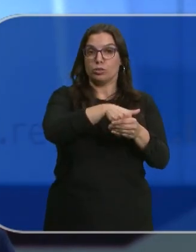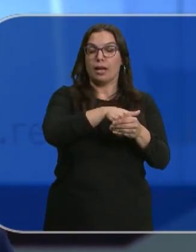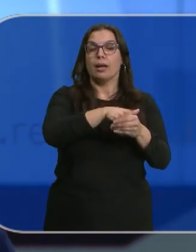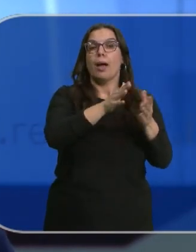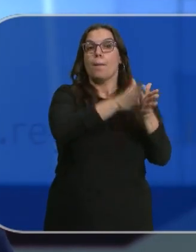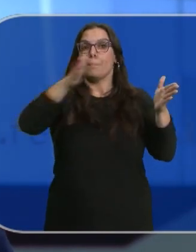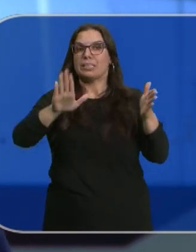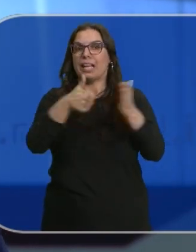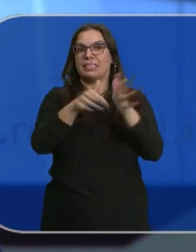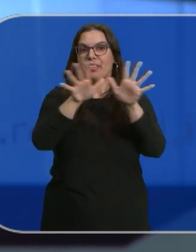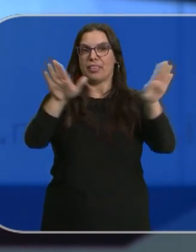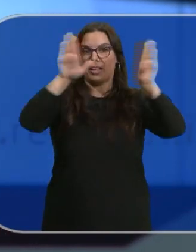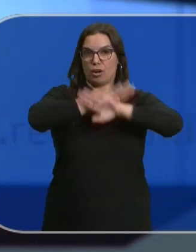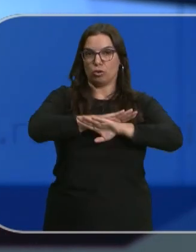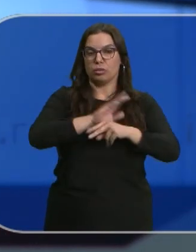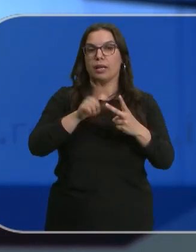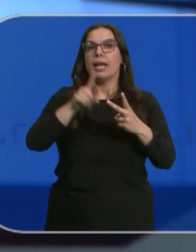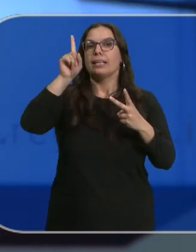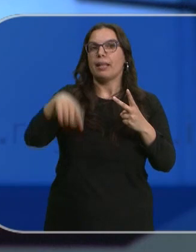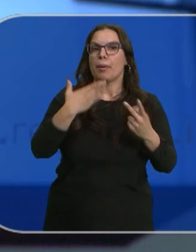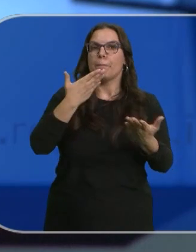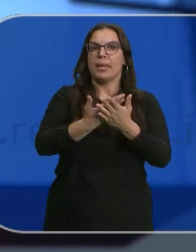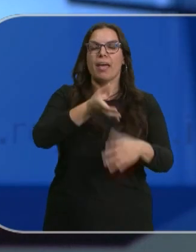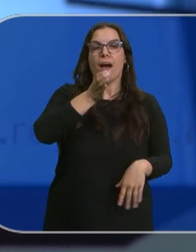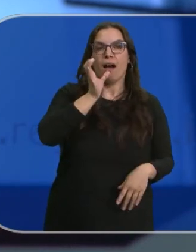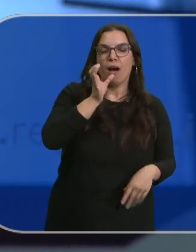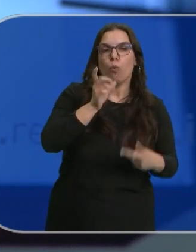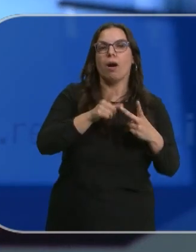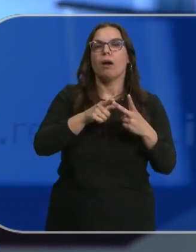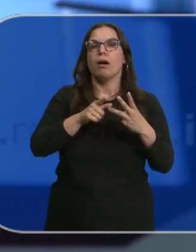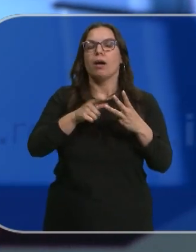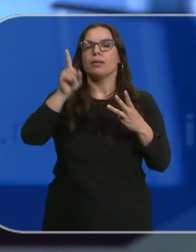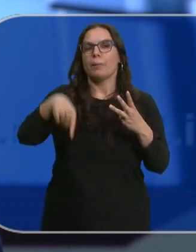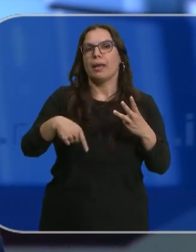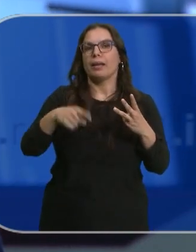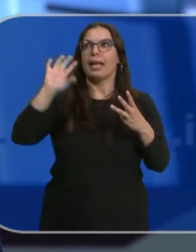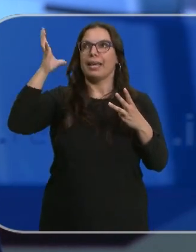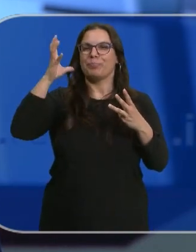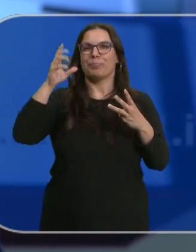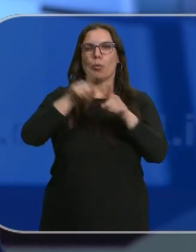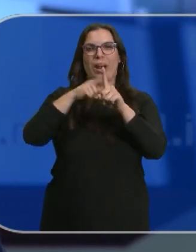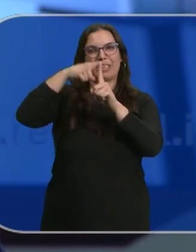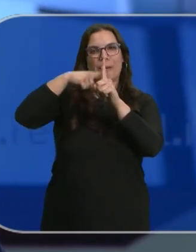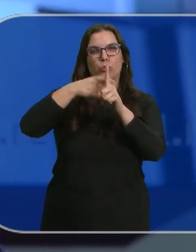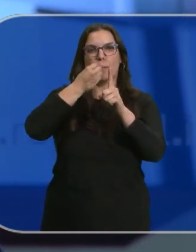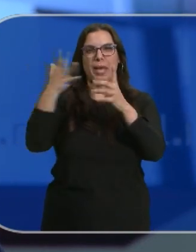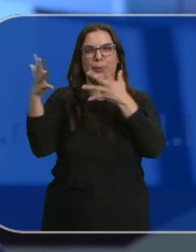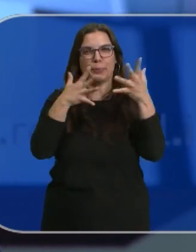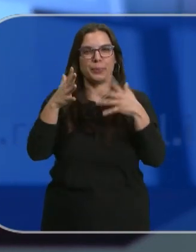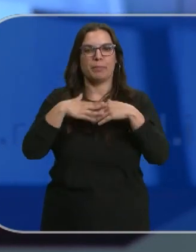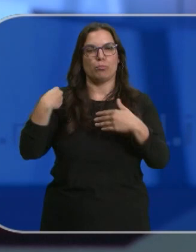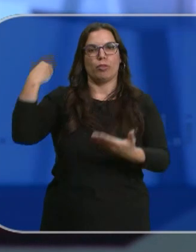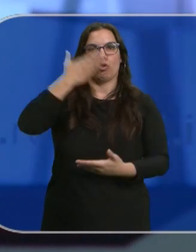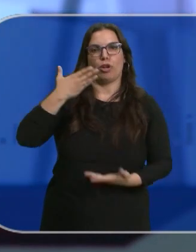julio hasta las 10 de la noche. También han pedido agua y buena climatización en los colegios electorales. Medidas excepcionales para evitar la participación.